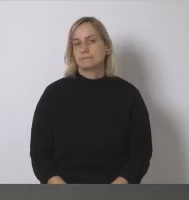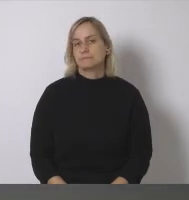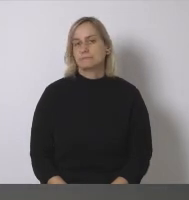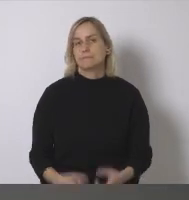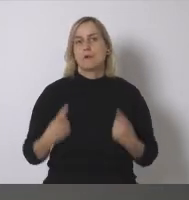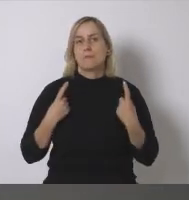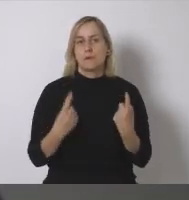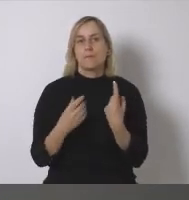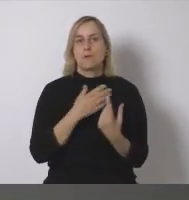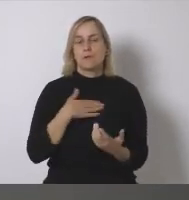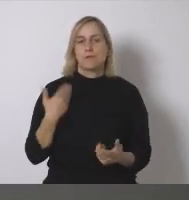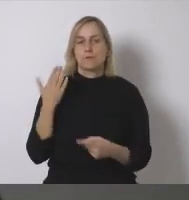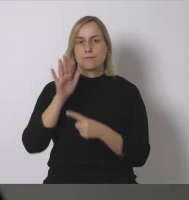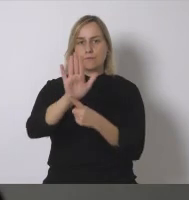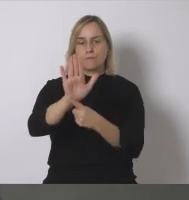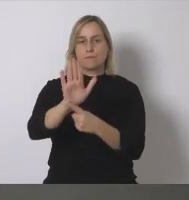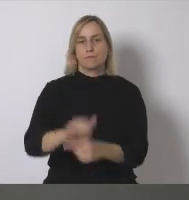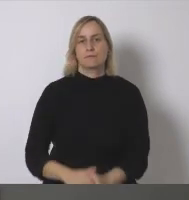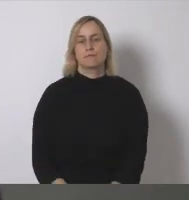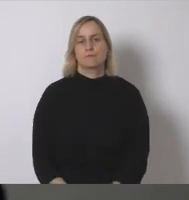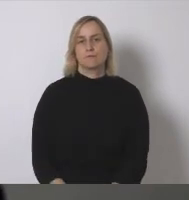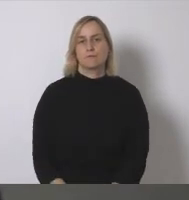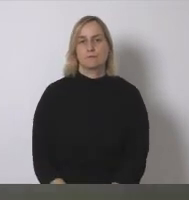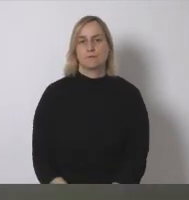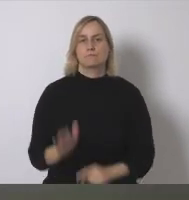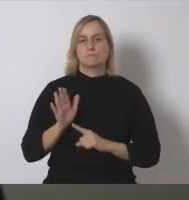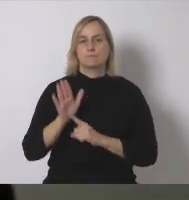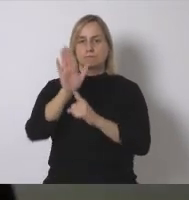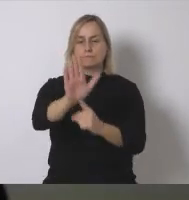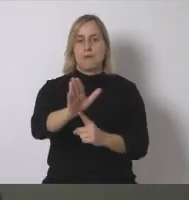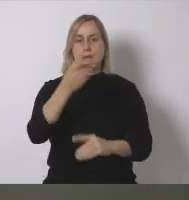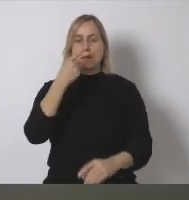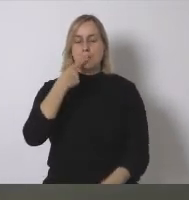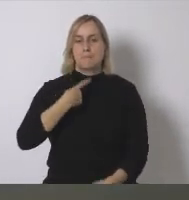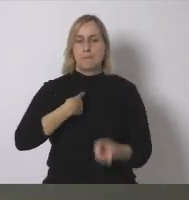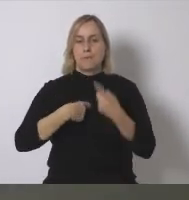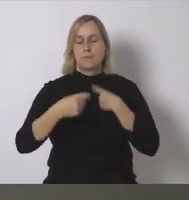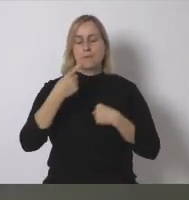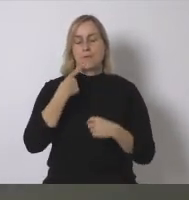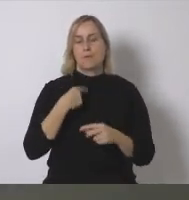una cuestión que se han preguntado en varias ocasiones